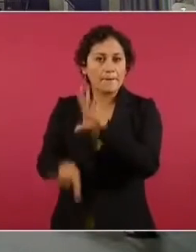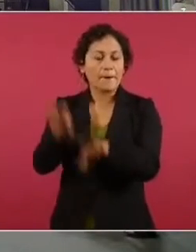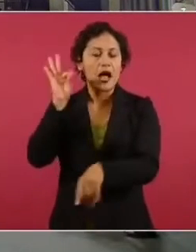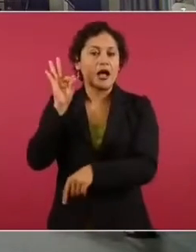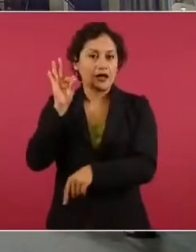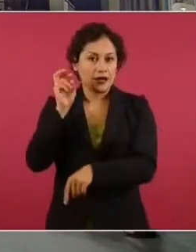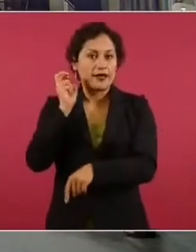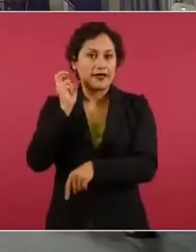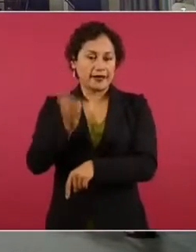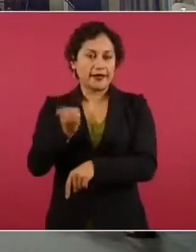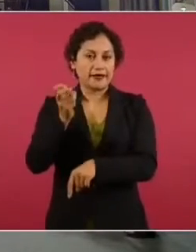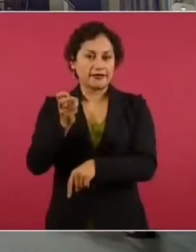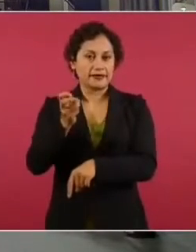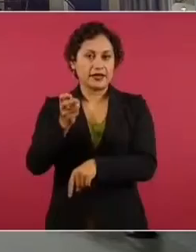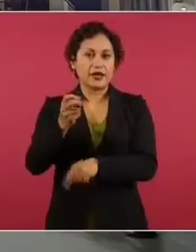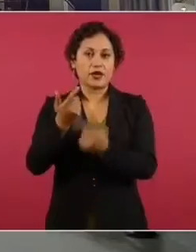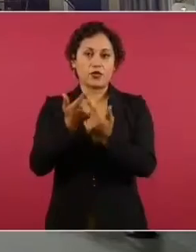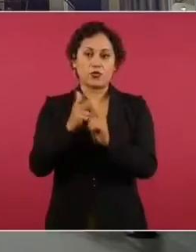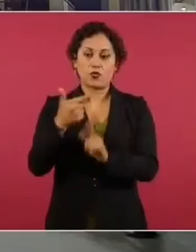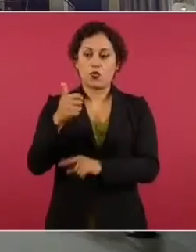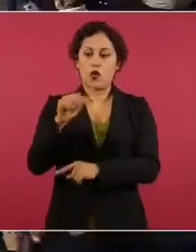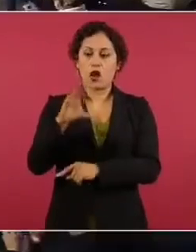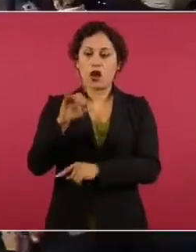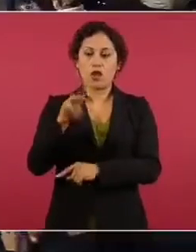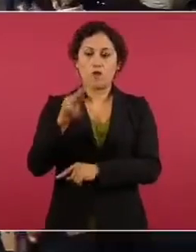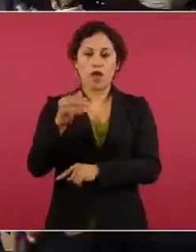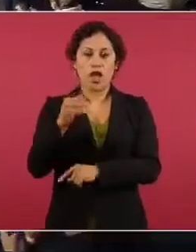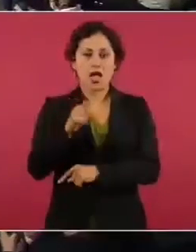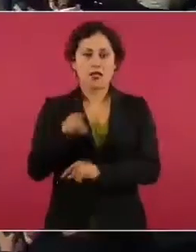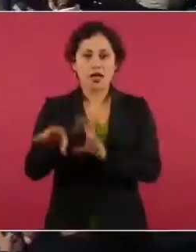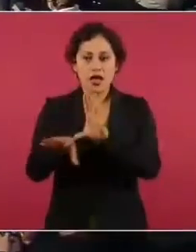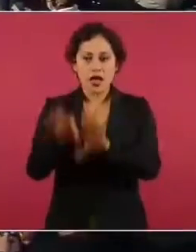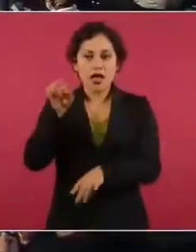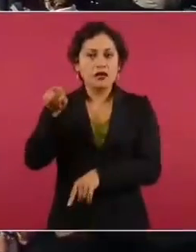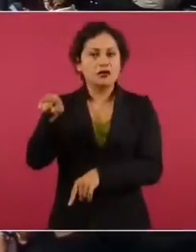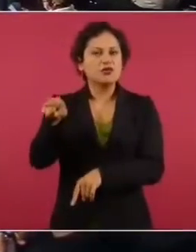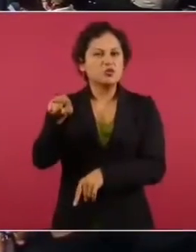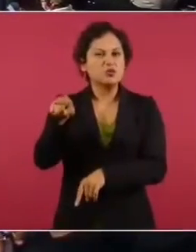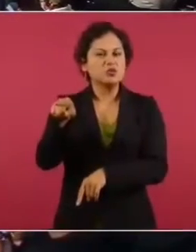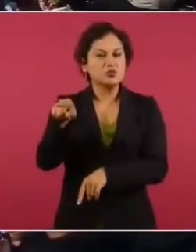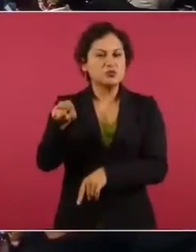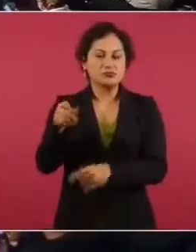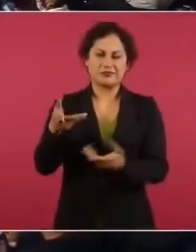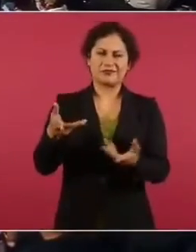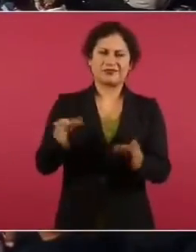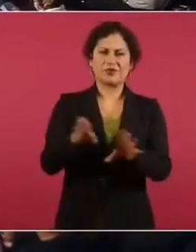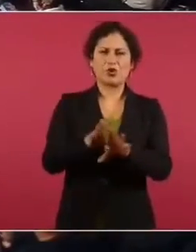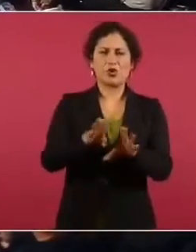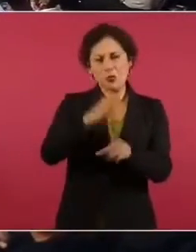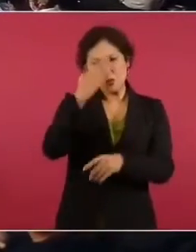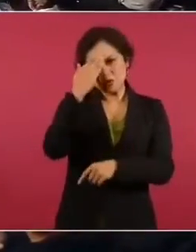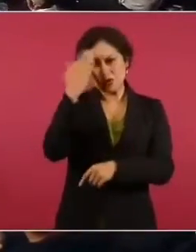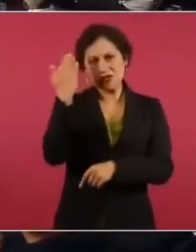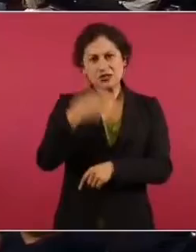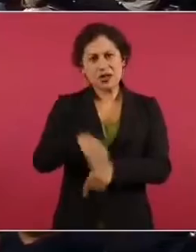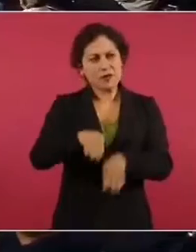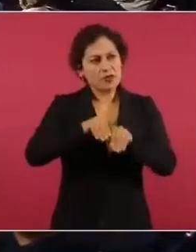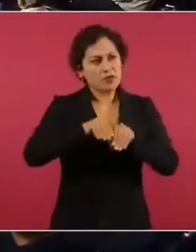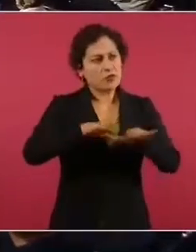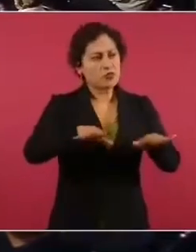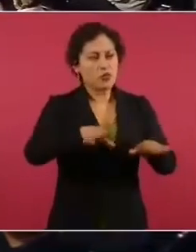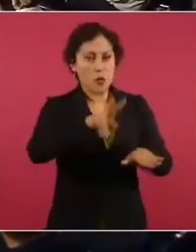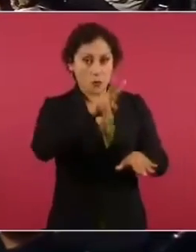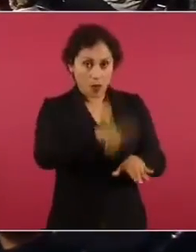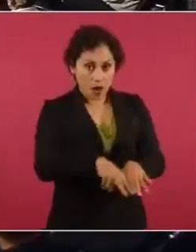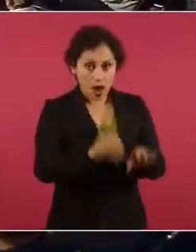de este grupo guacamaya. Entonces, ¿cómo decir que en algunas cosas sí es real lo que se publica y otras lo que se tiene que ver o lo